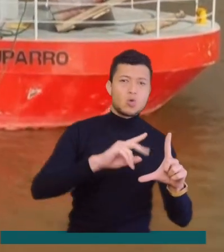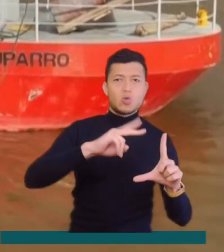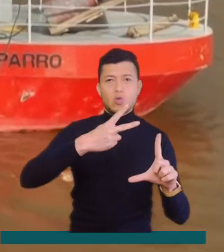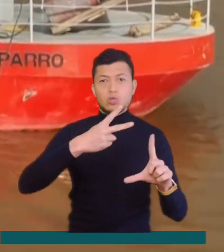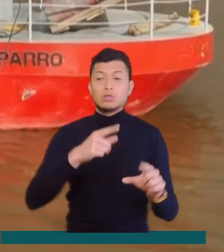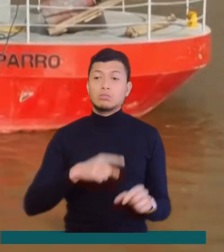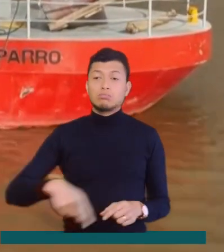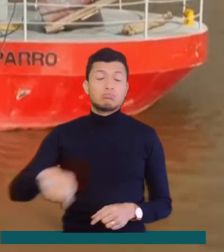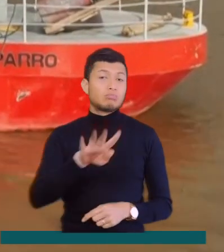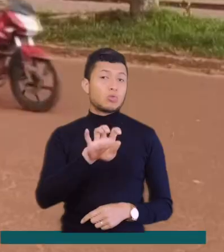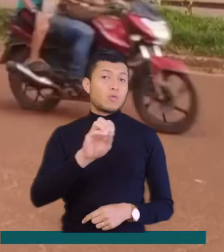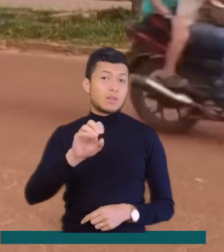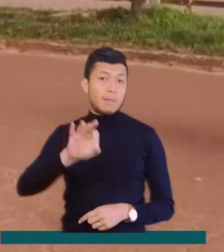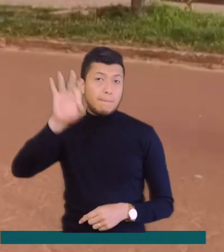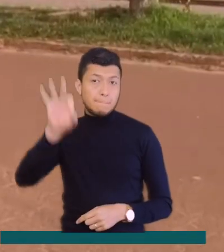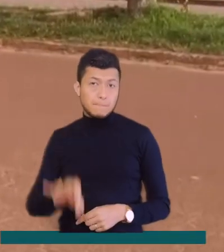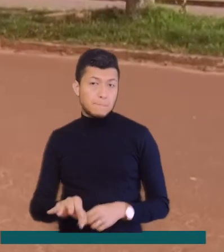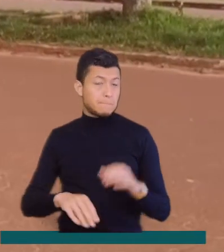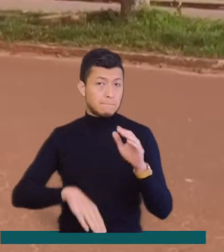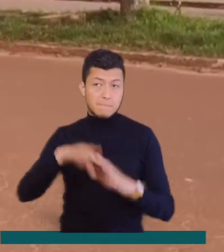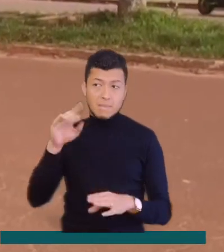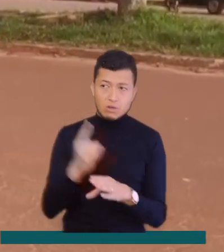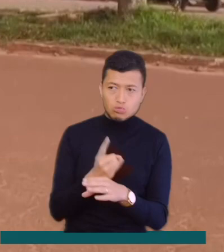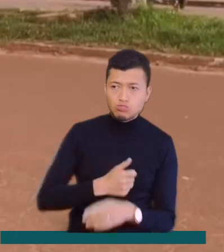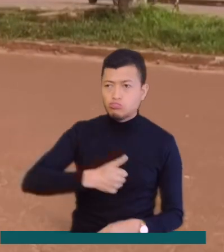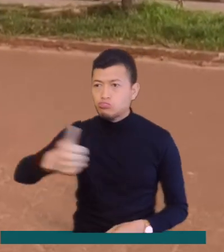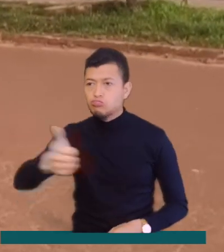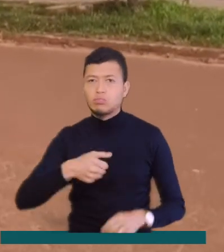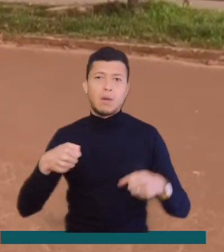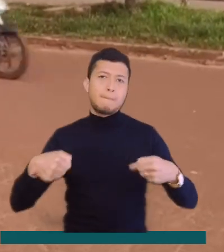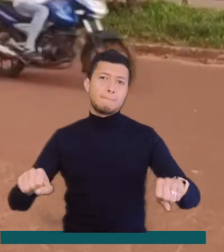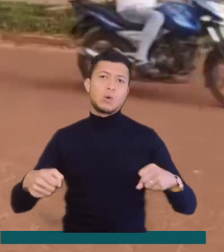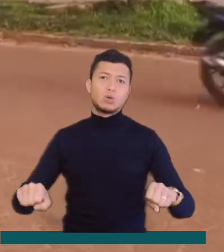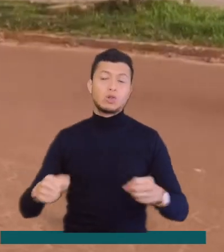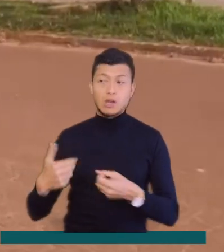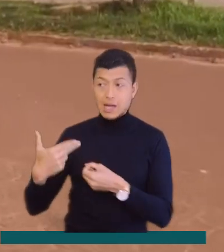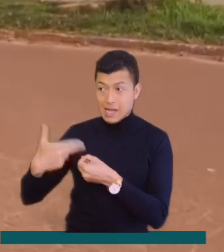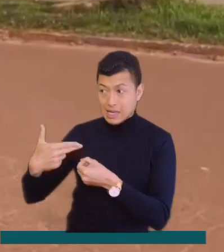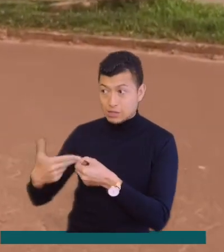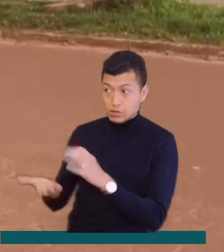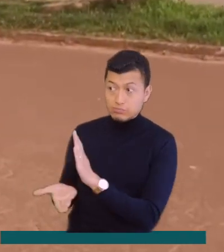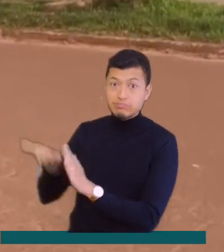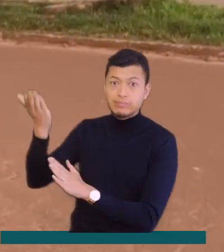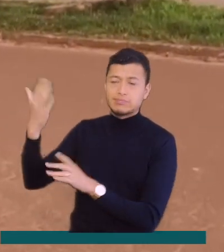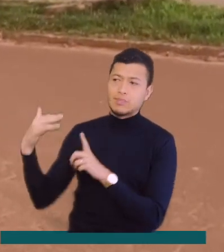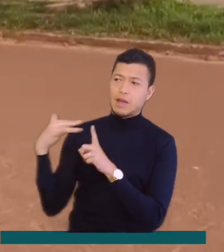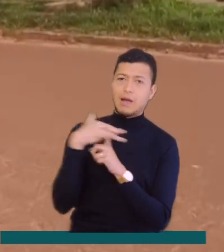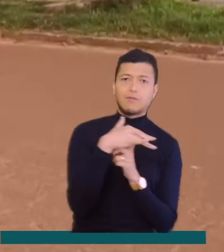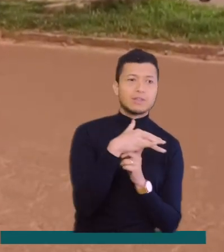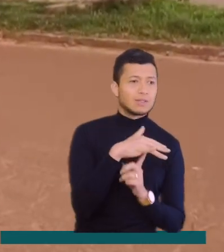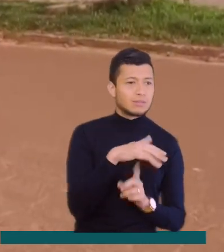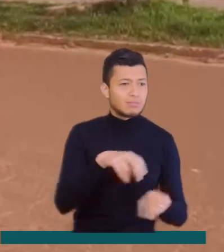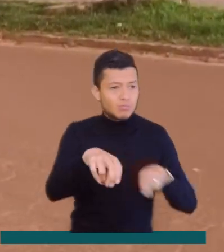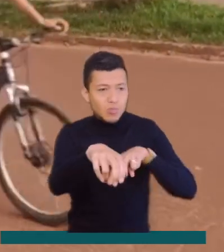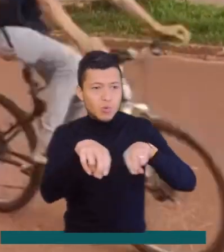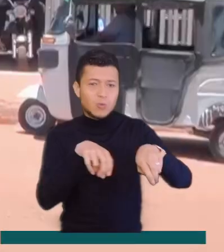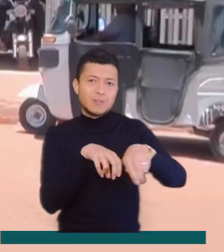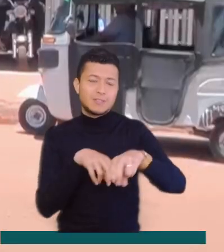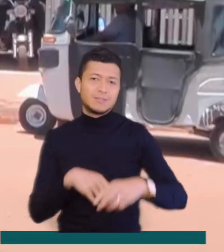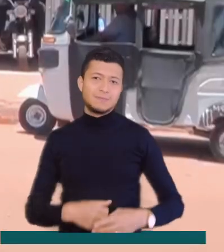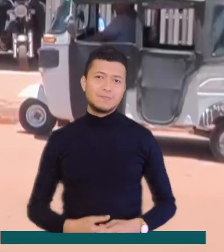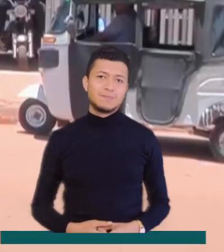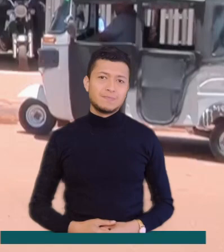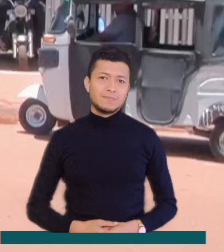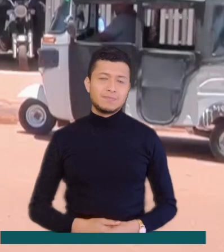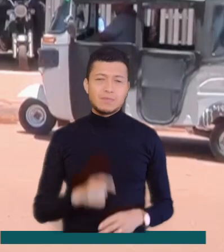donde el 90% se trasladan en motos, por lo que al aumentar el precio de la gasolina afectaría directamente en la movilidad.